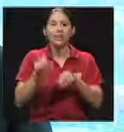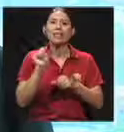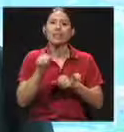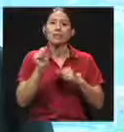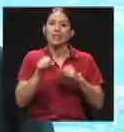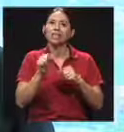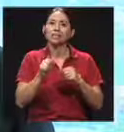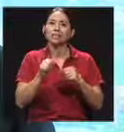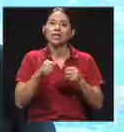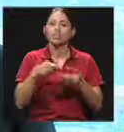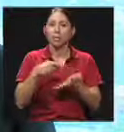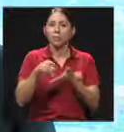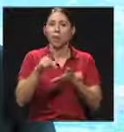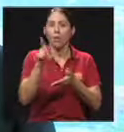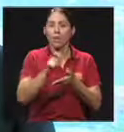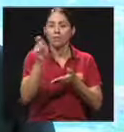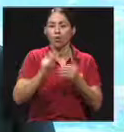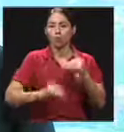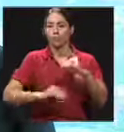les aplicó el tope